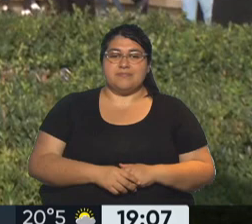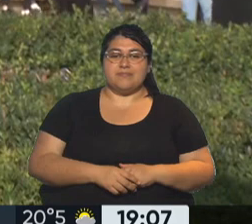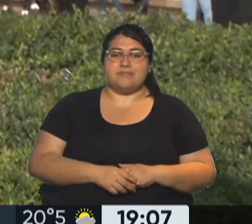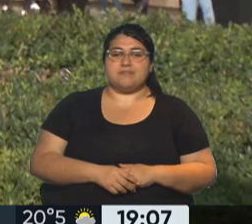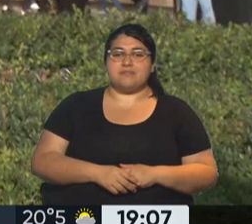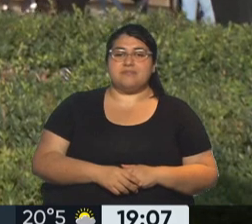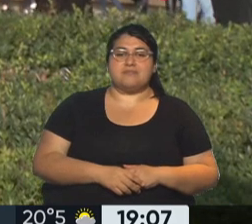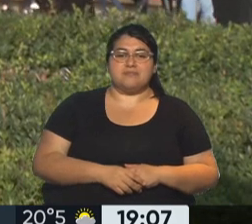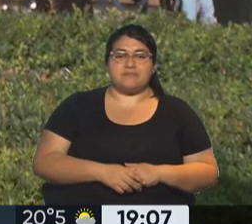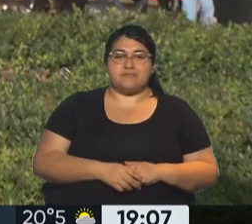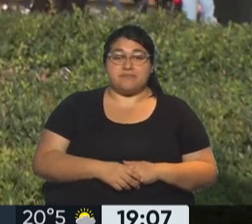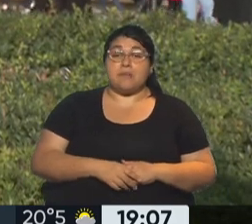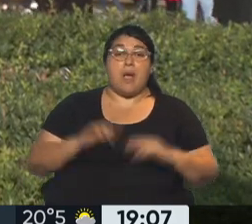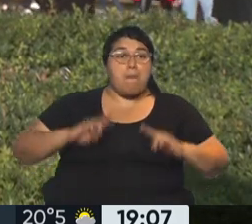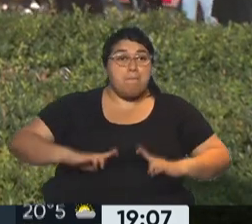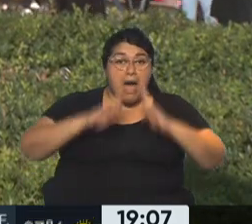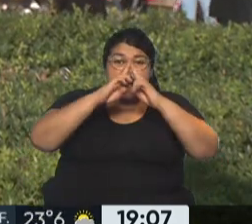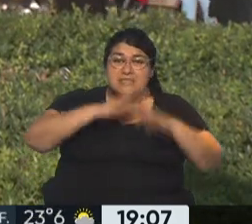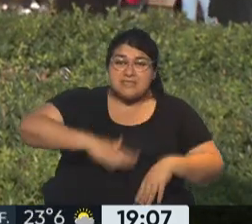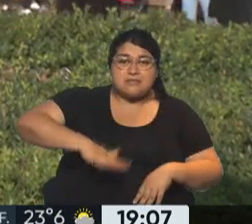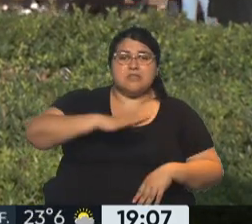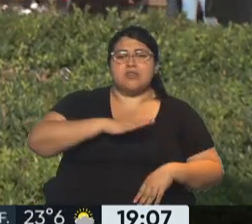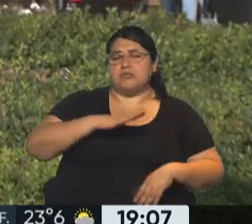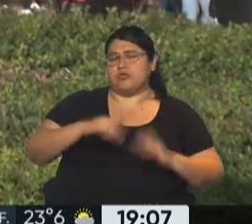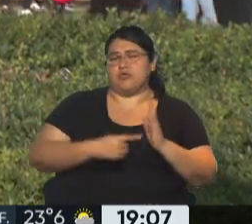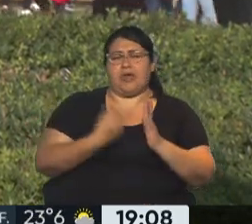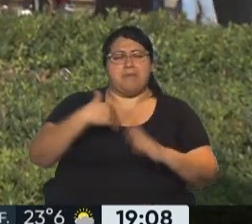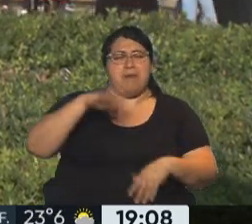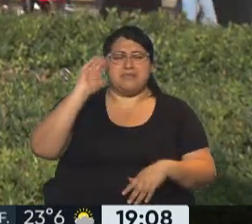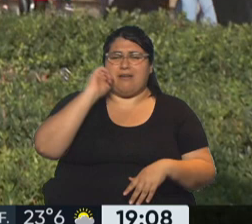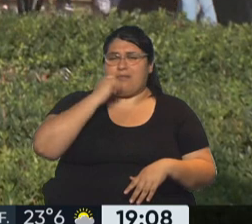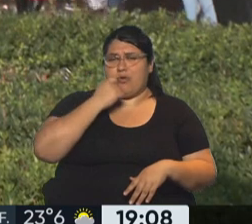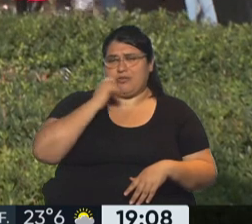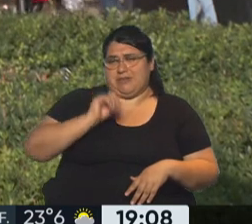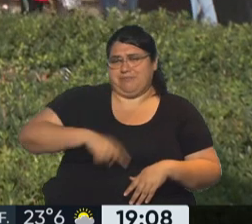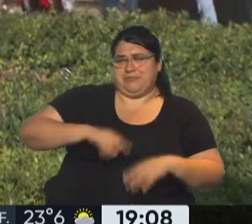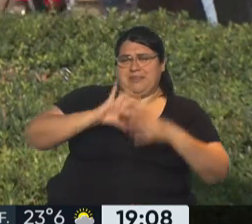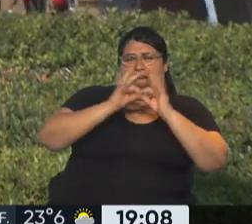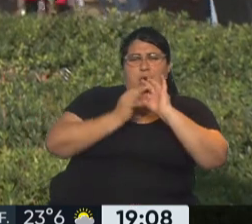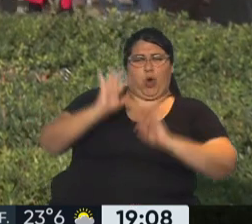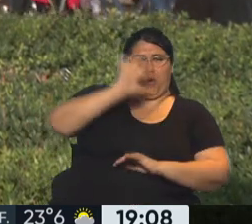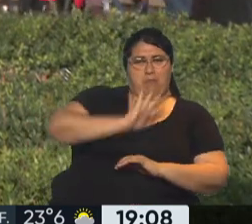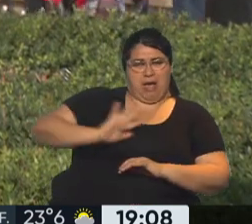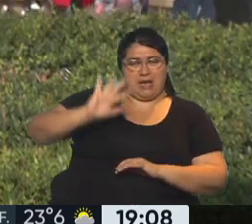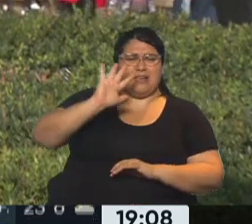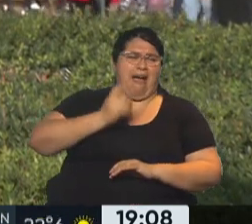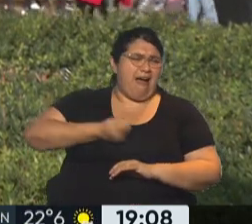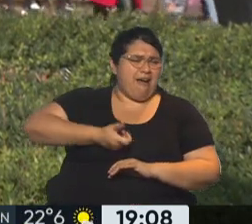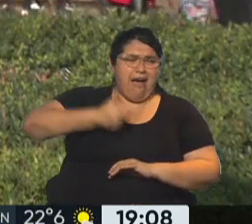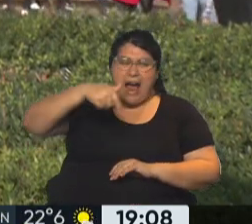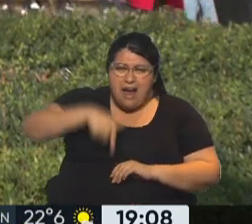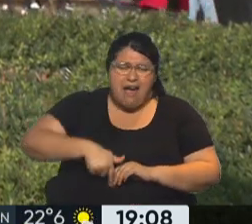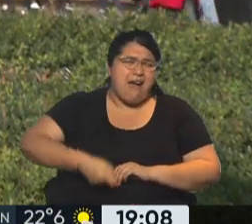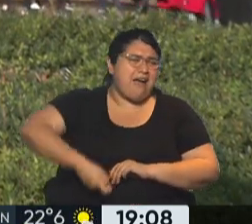Sin dudas, París es una de las ciudades más bellas de Europa. Aquí, como en casi todo el mundo,